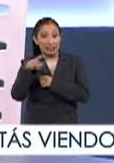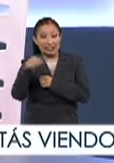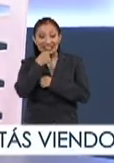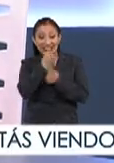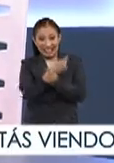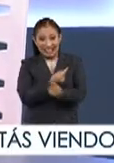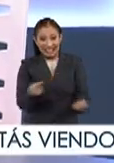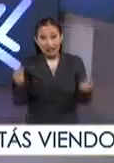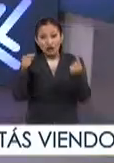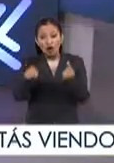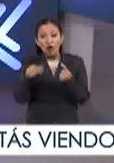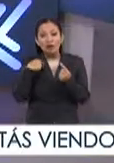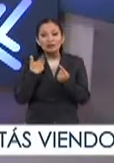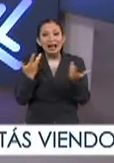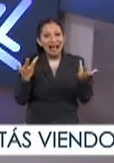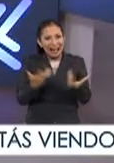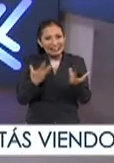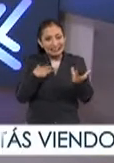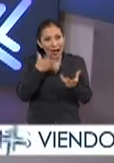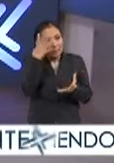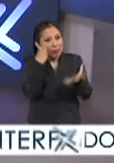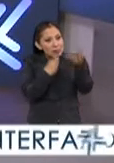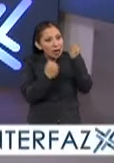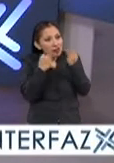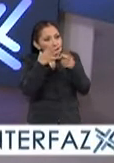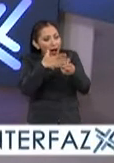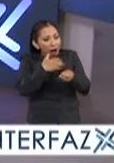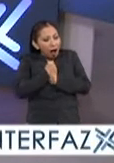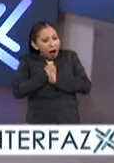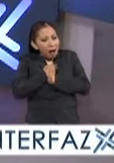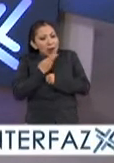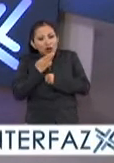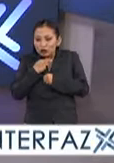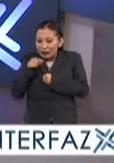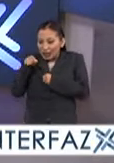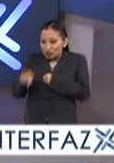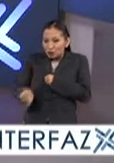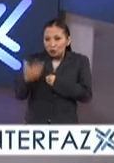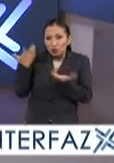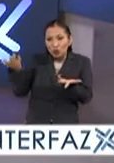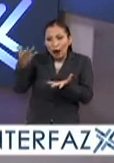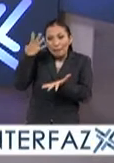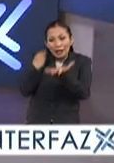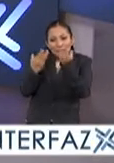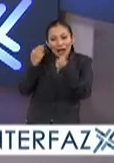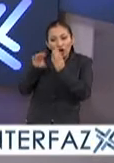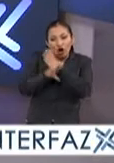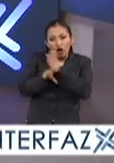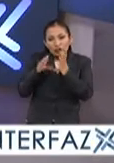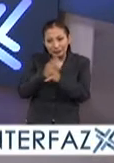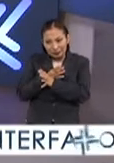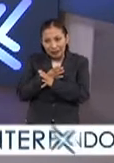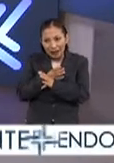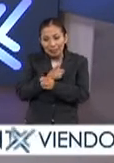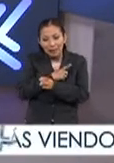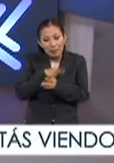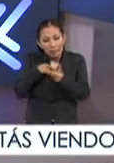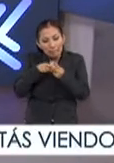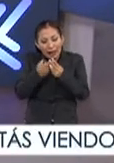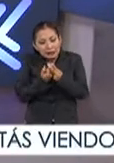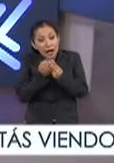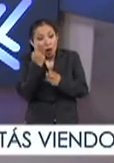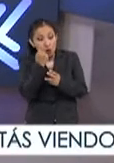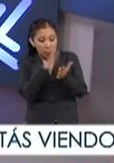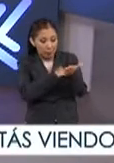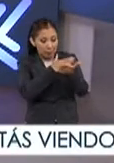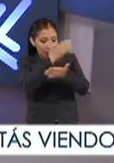niños que toman esta técnica la adoptan para aplicarla a su aprendizaje tienen que empezar desde